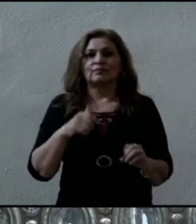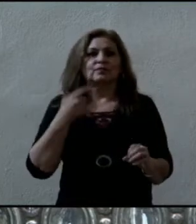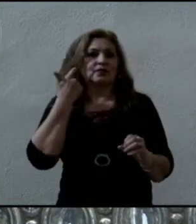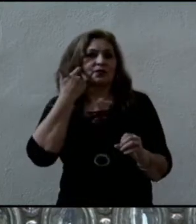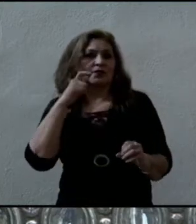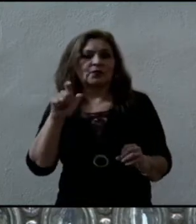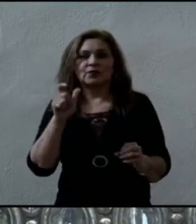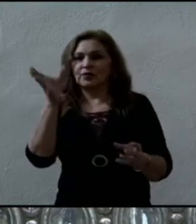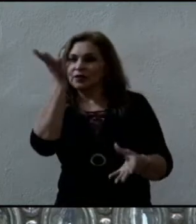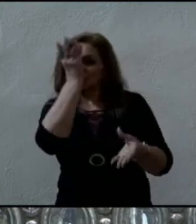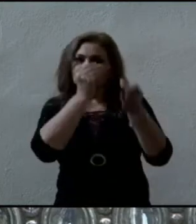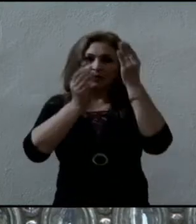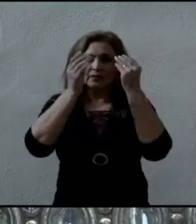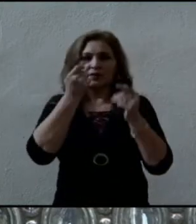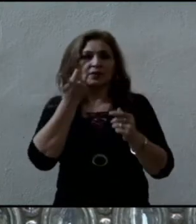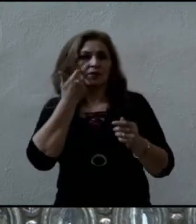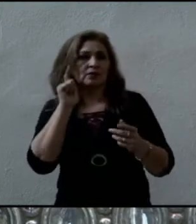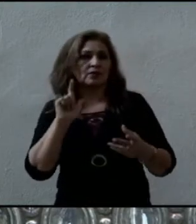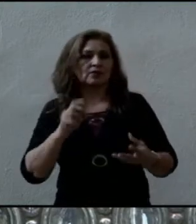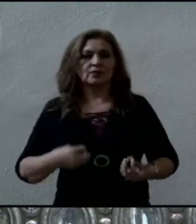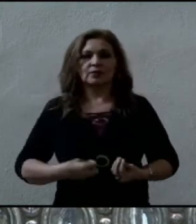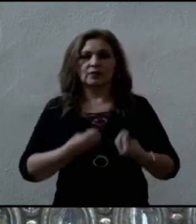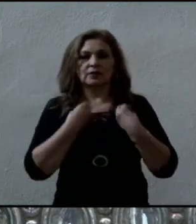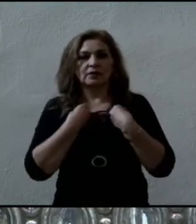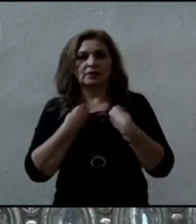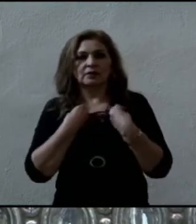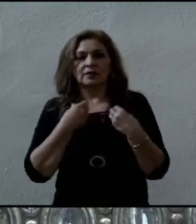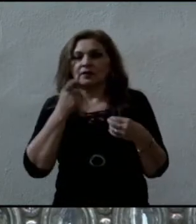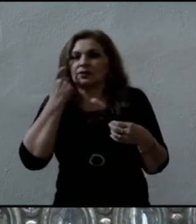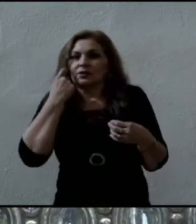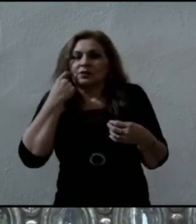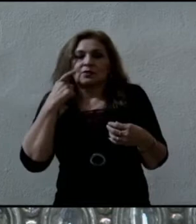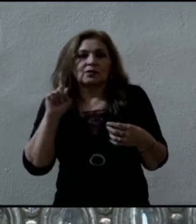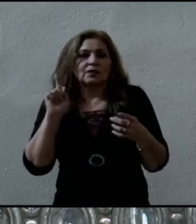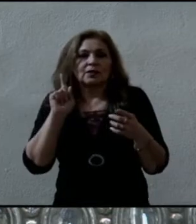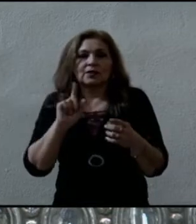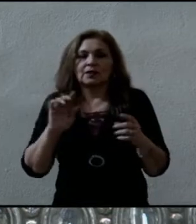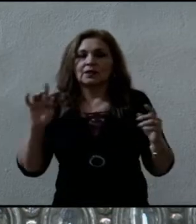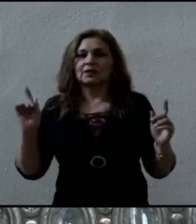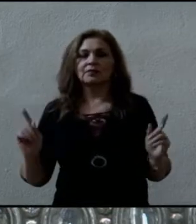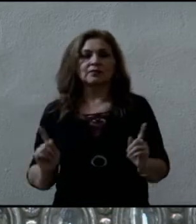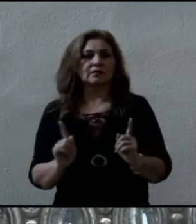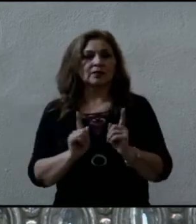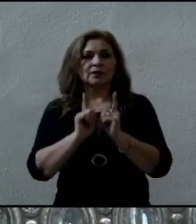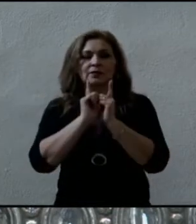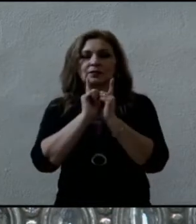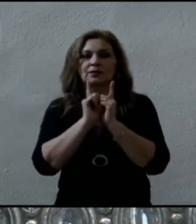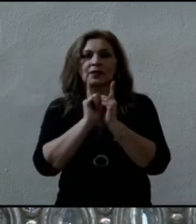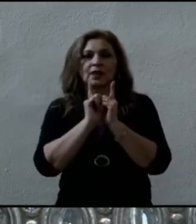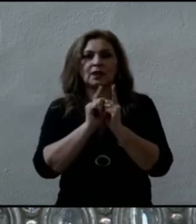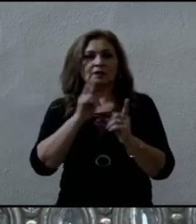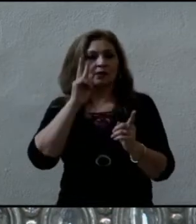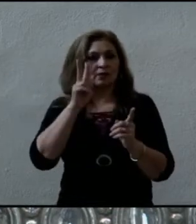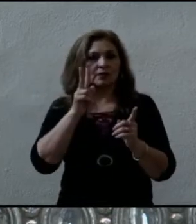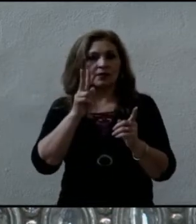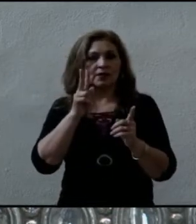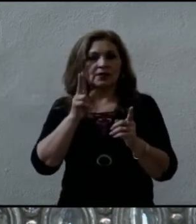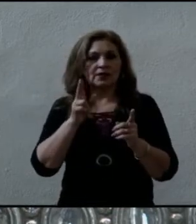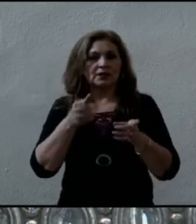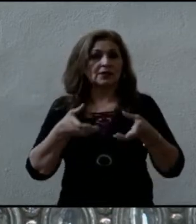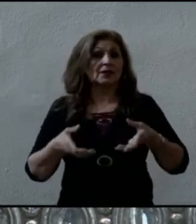ni de vivir, ni de encontrar caminos para su propia vida. Pero en este